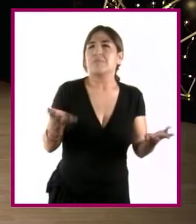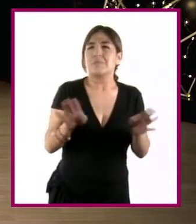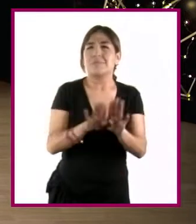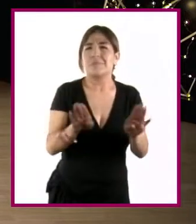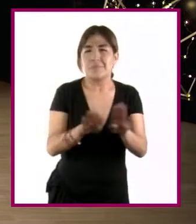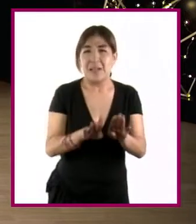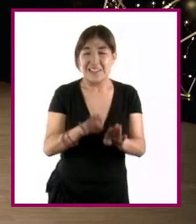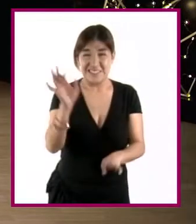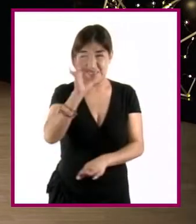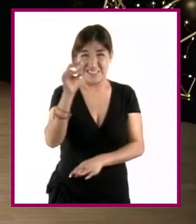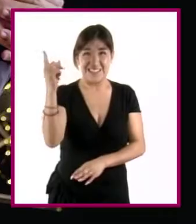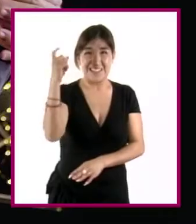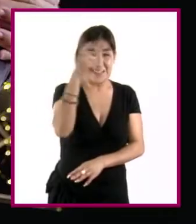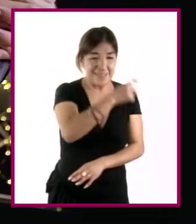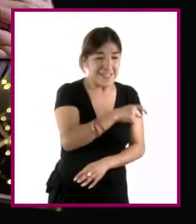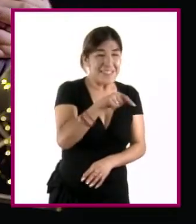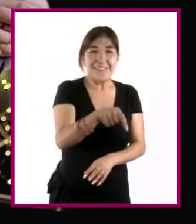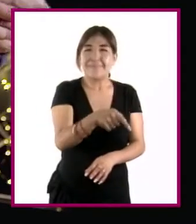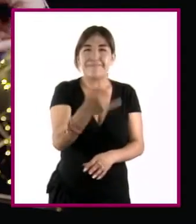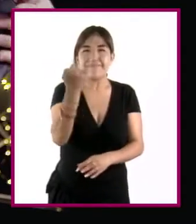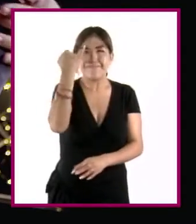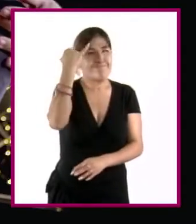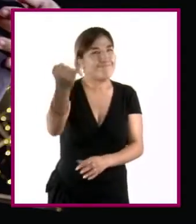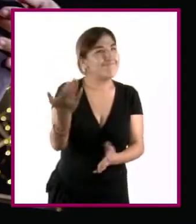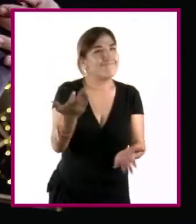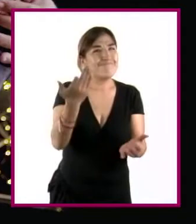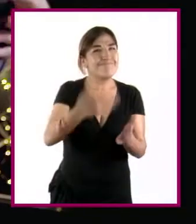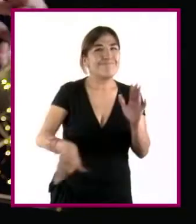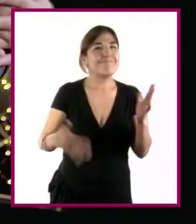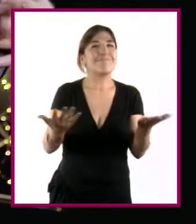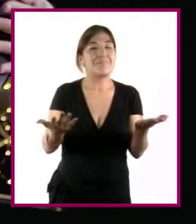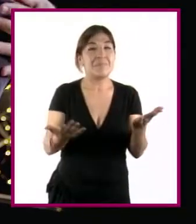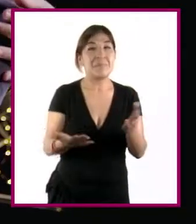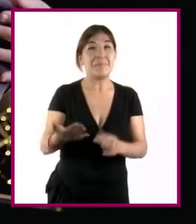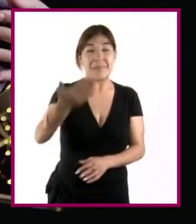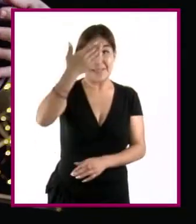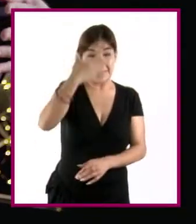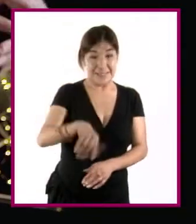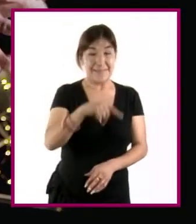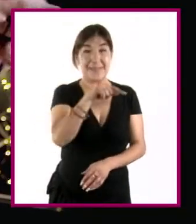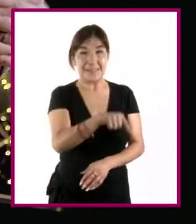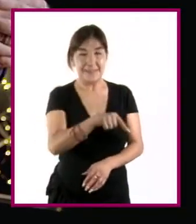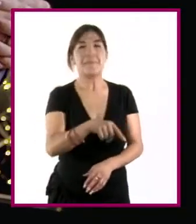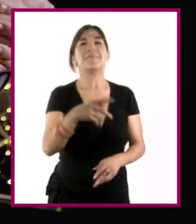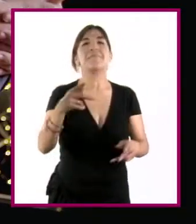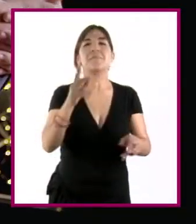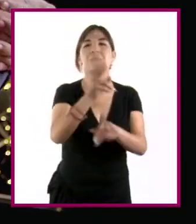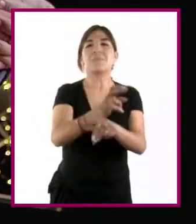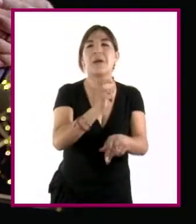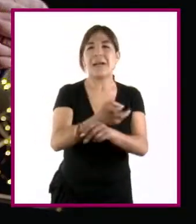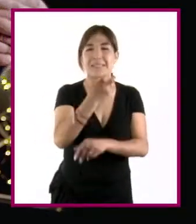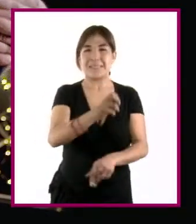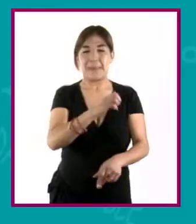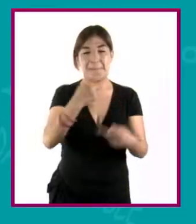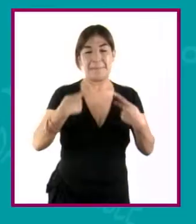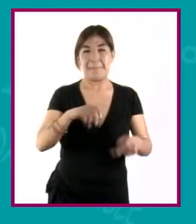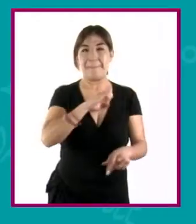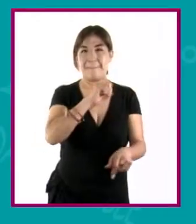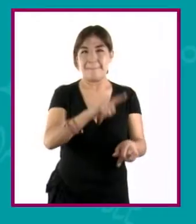¿habrá alguna dificultad que no nos imaginamos? Para saber más, vayamos con el invitado especialista del día de hoy.